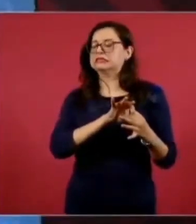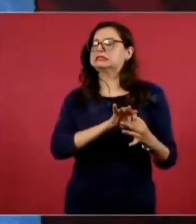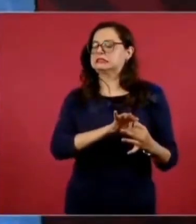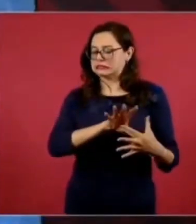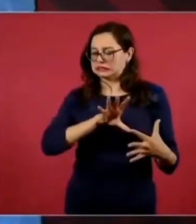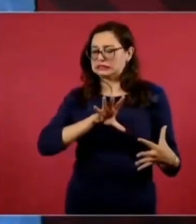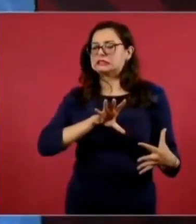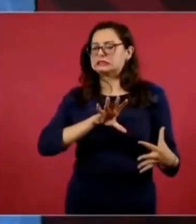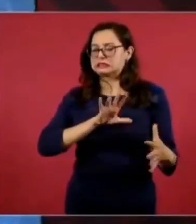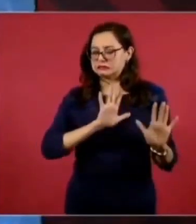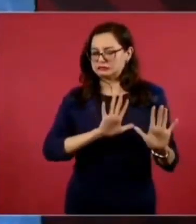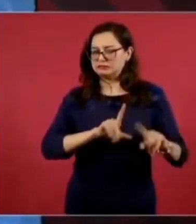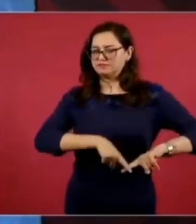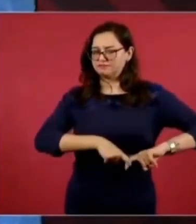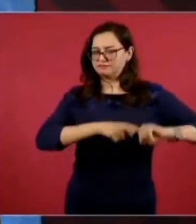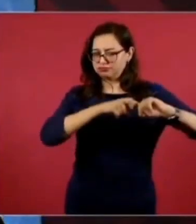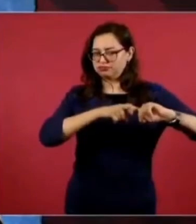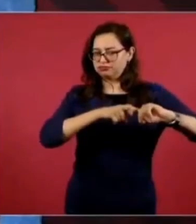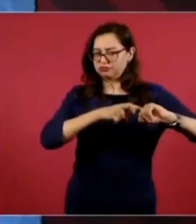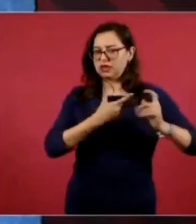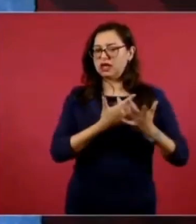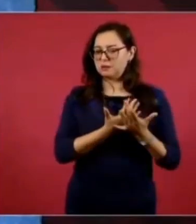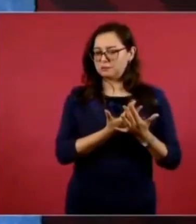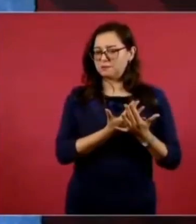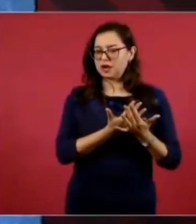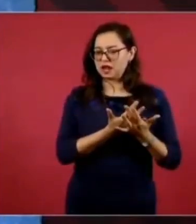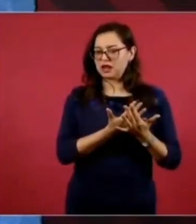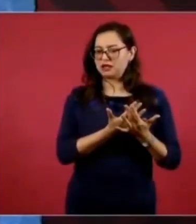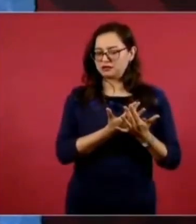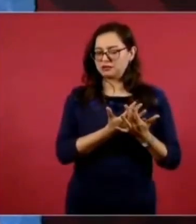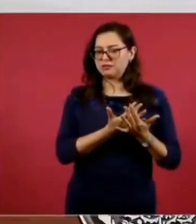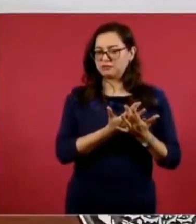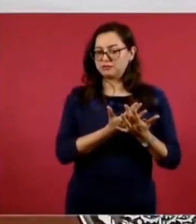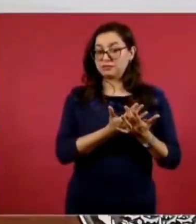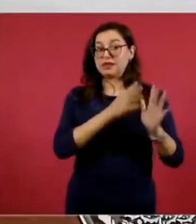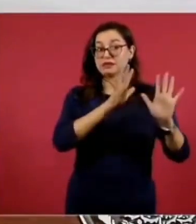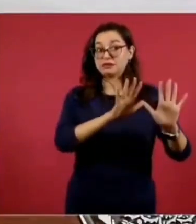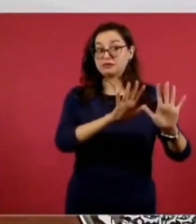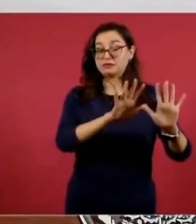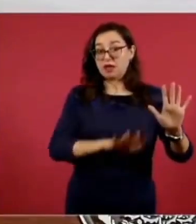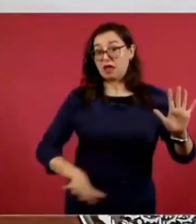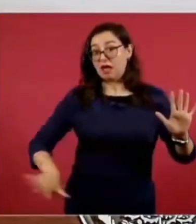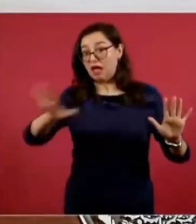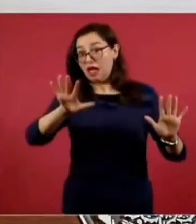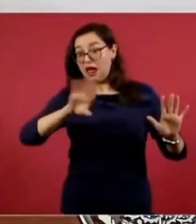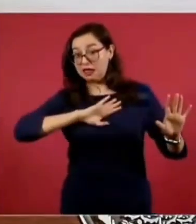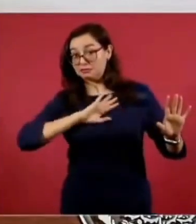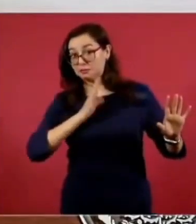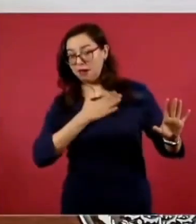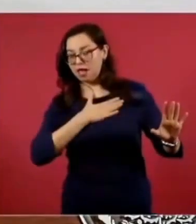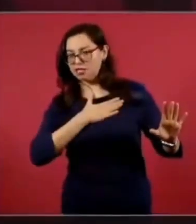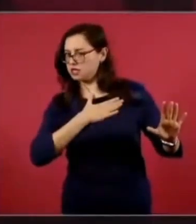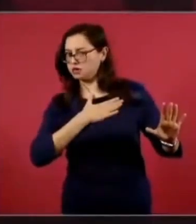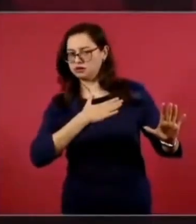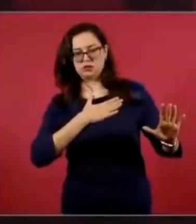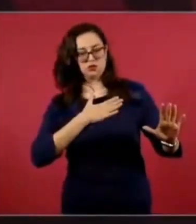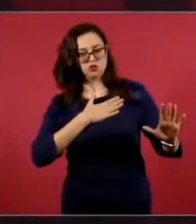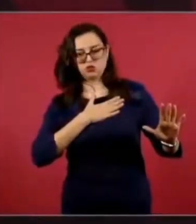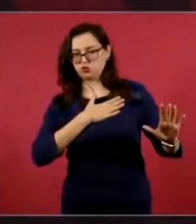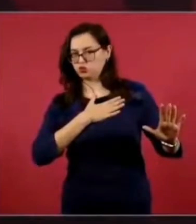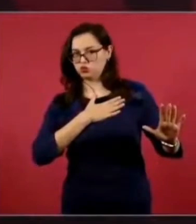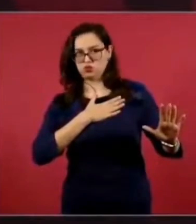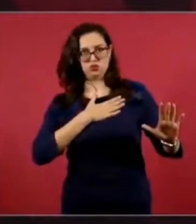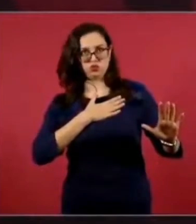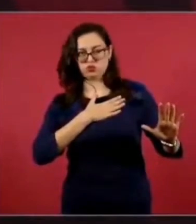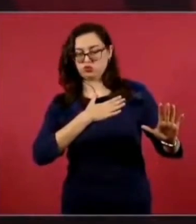Porque con… y aclaro, no con el pueblo español, no con el pueblo